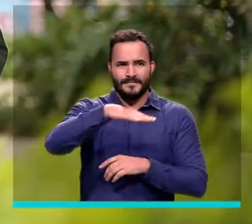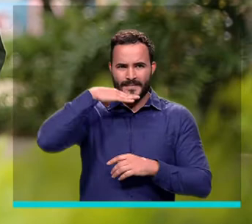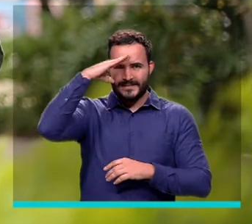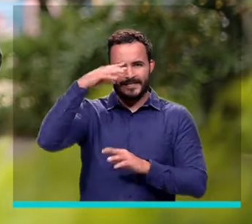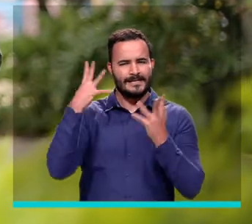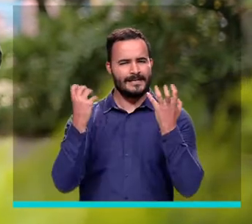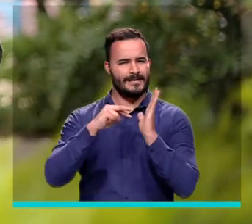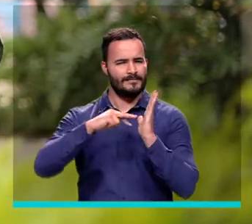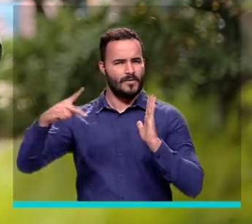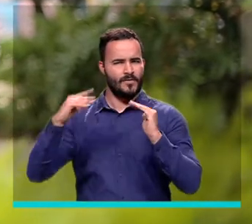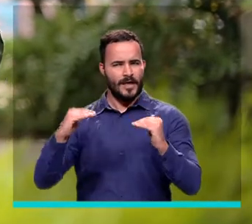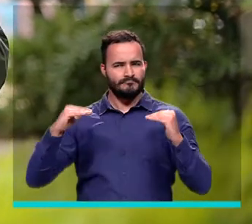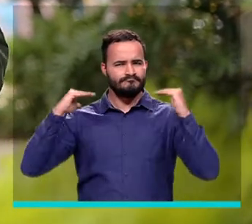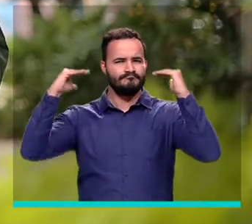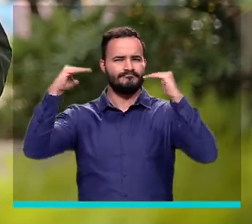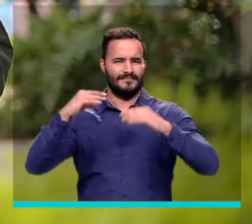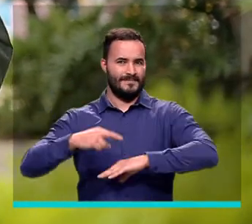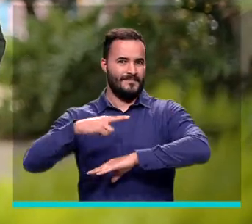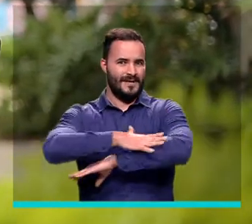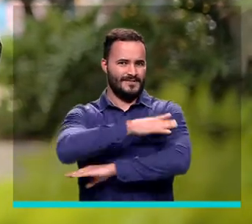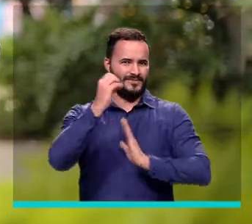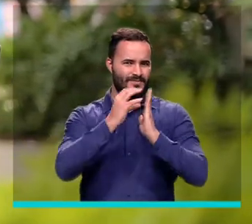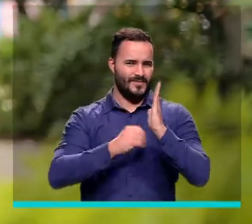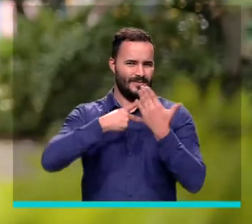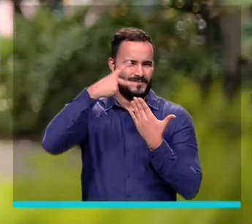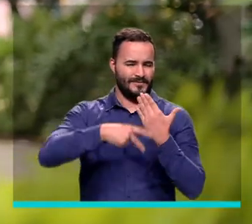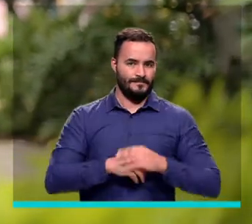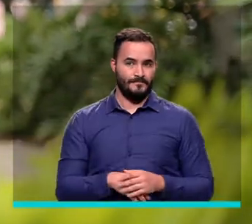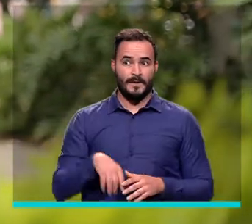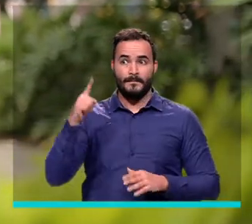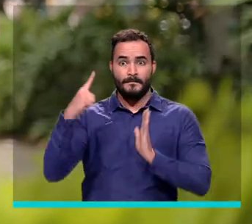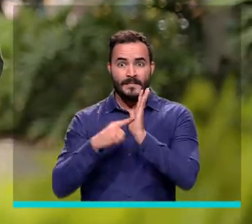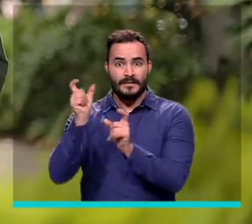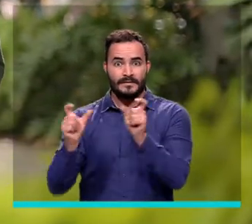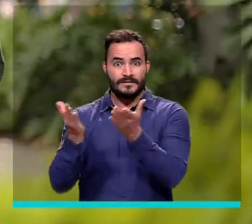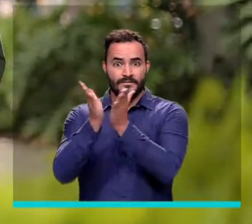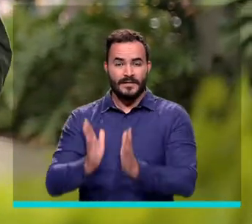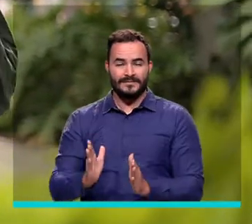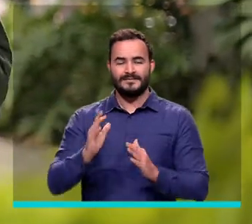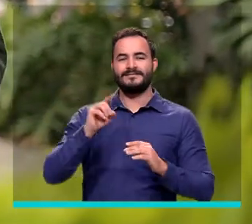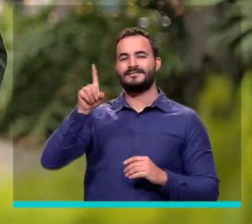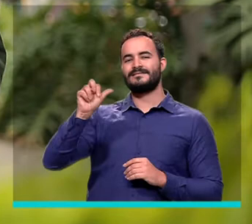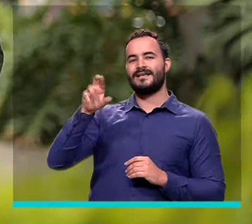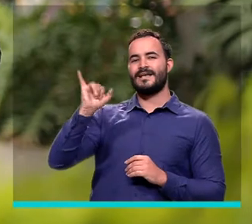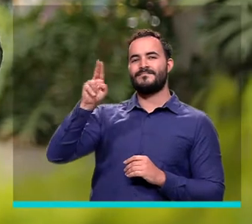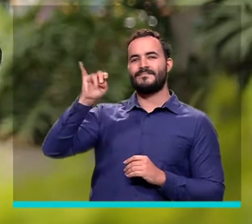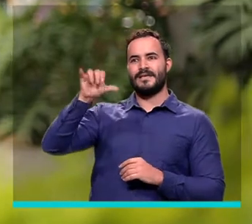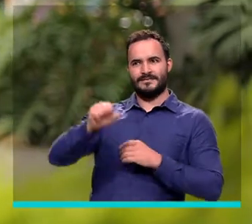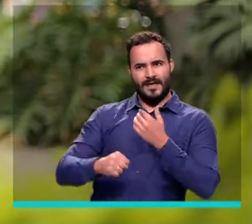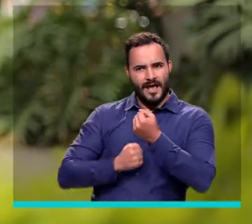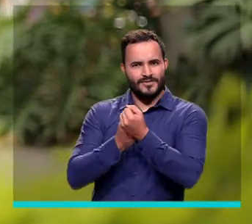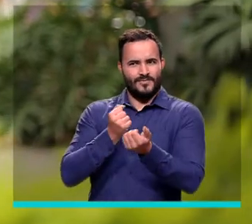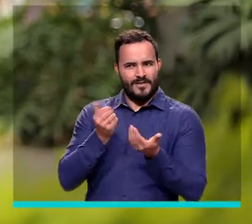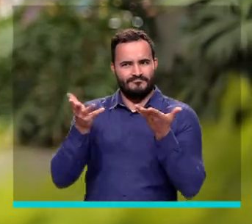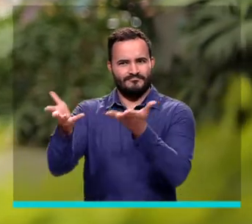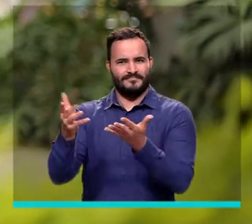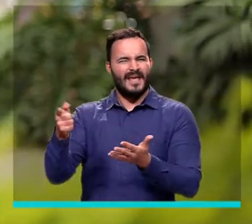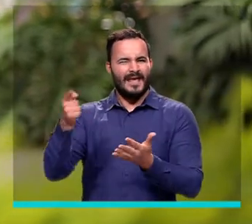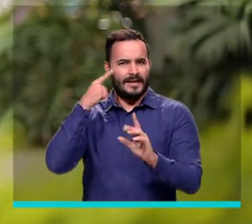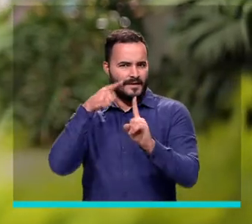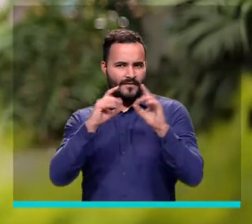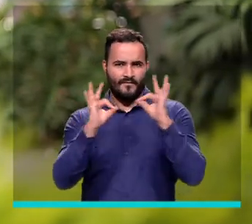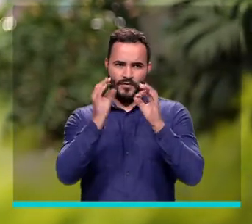Medellín Valle del Software. Esta vez mil estudiantes del programa Talento Especializado de Sapiencia, que forma profesionales para la industria 4